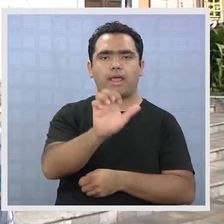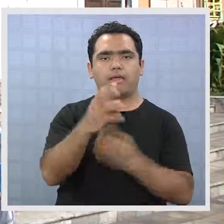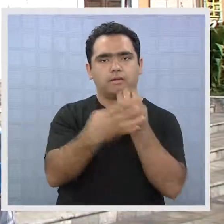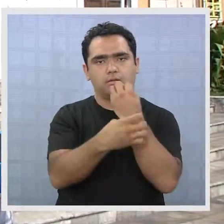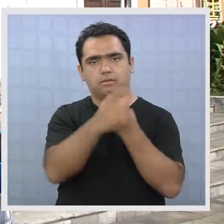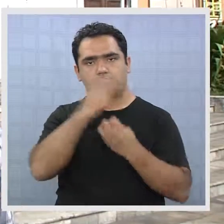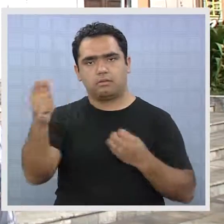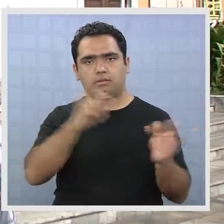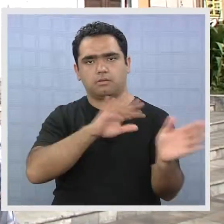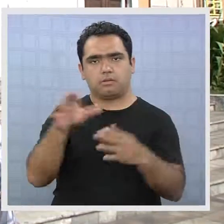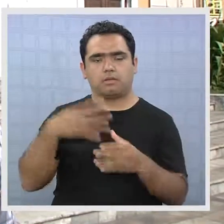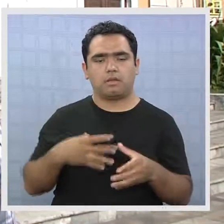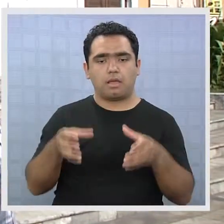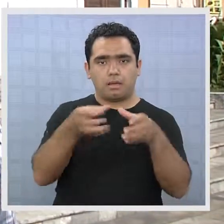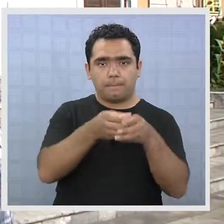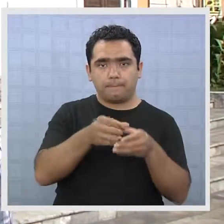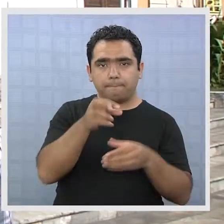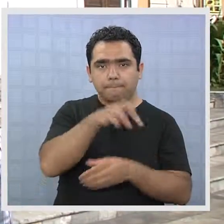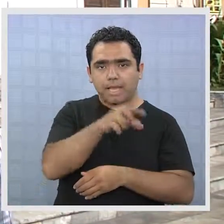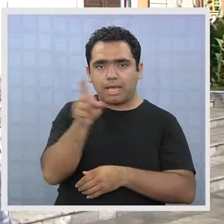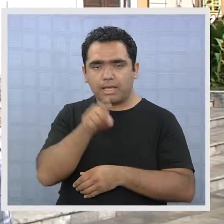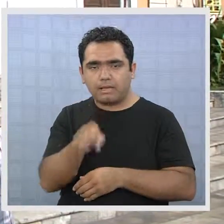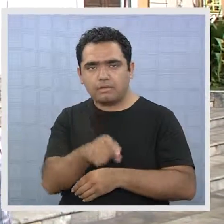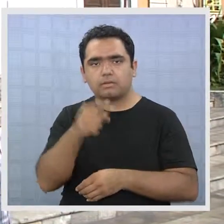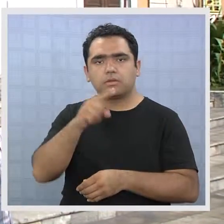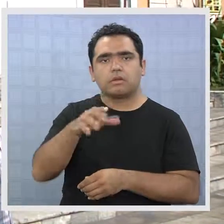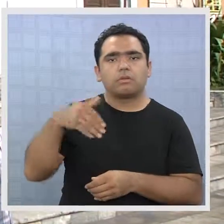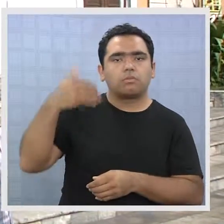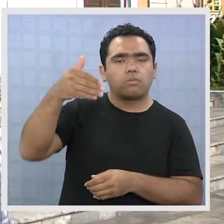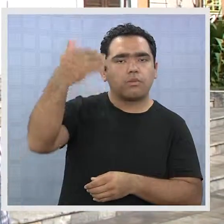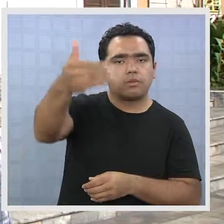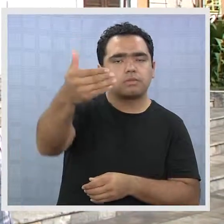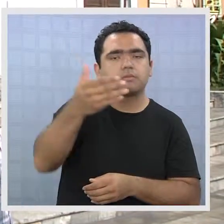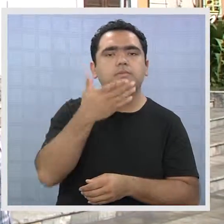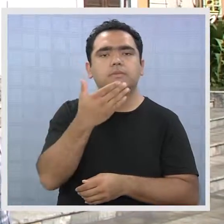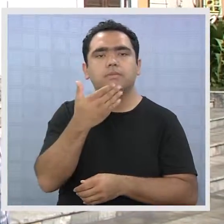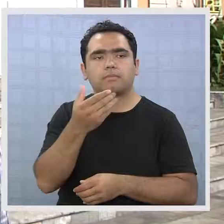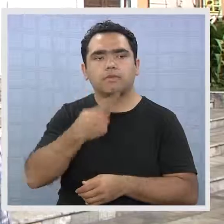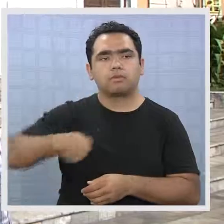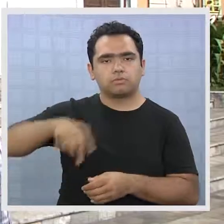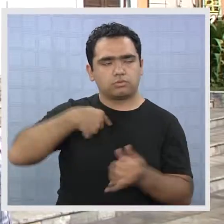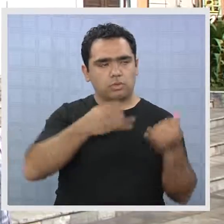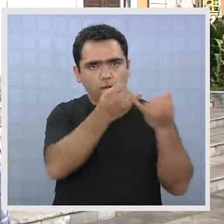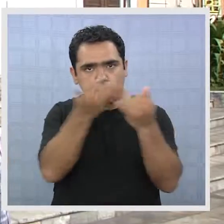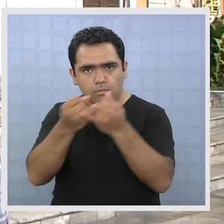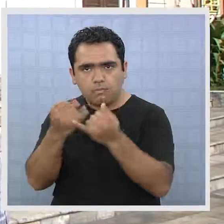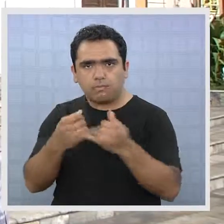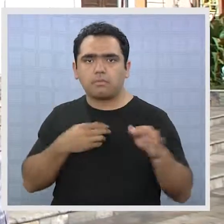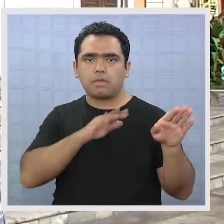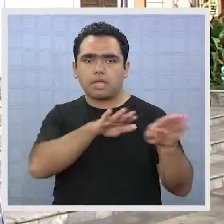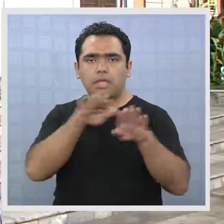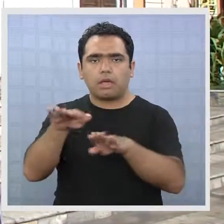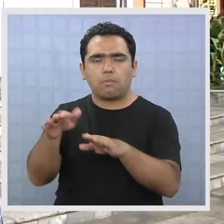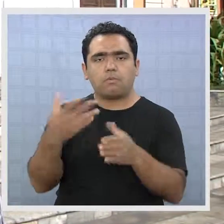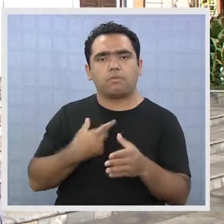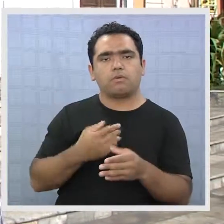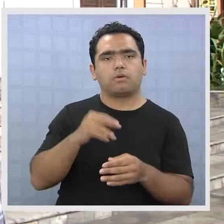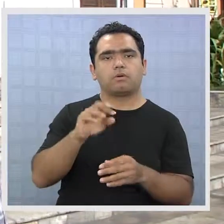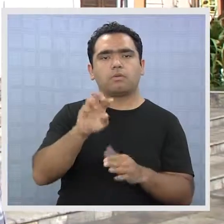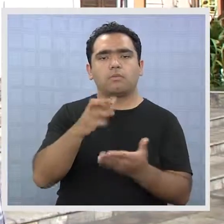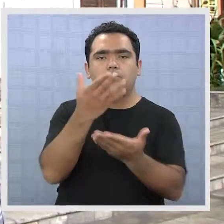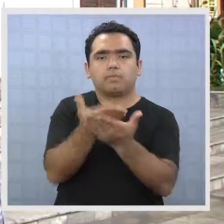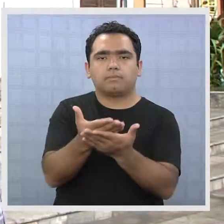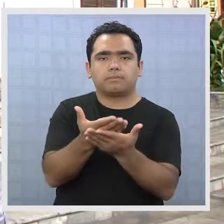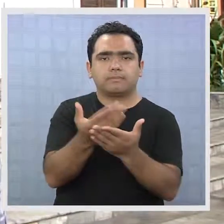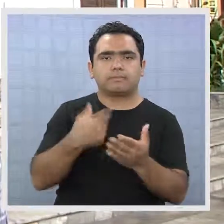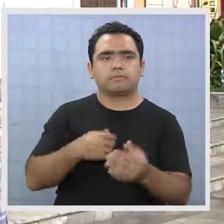el apoyo transversal del partido socialista hacia Mauricio Sudre y en los próximos días de otros partidos, ¿verdad?, amigos también que estamos apoyando su candidatura. La principal misión es